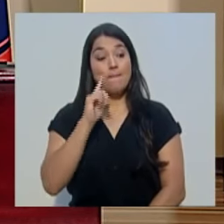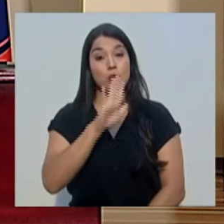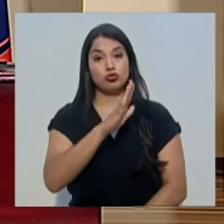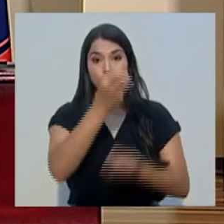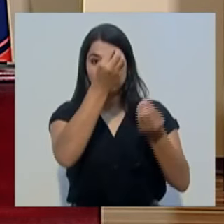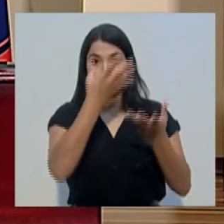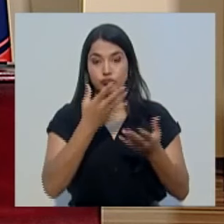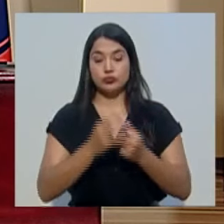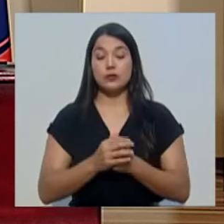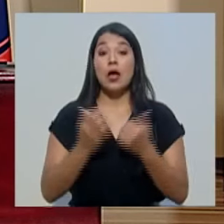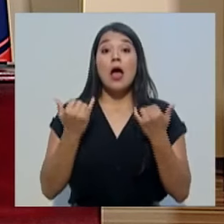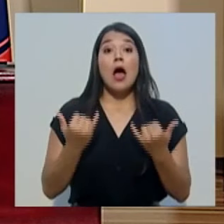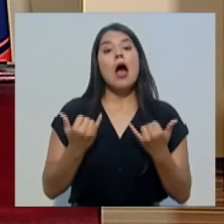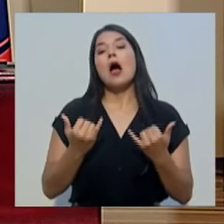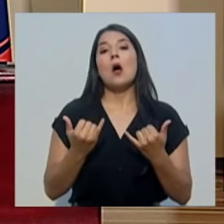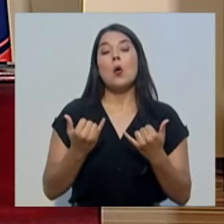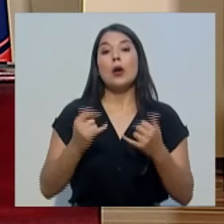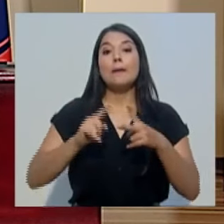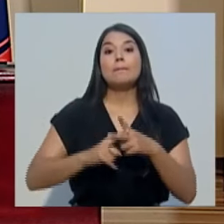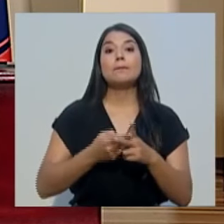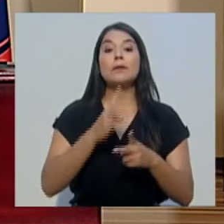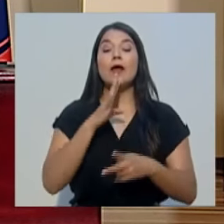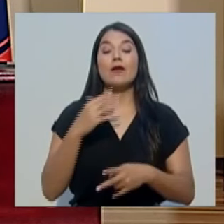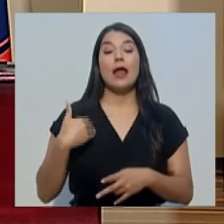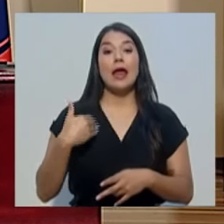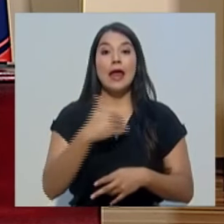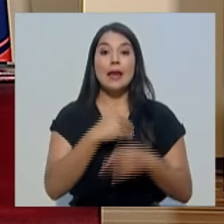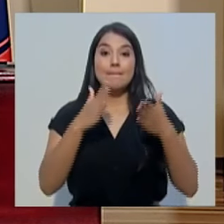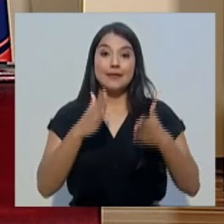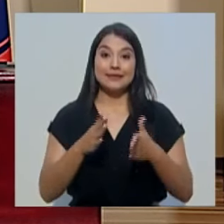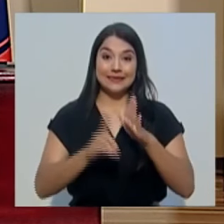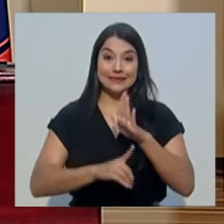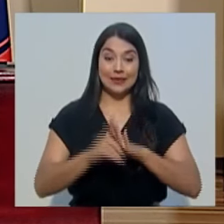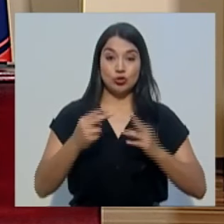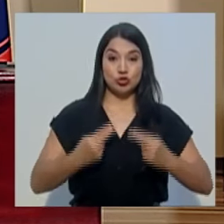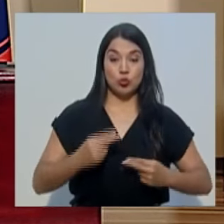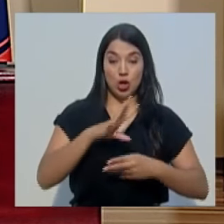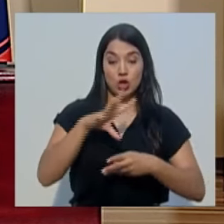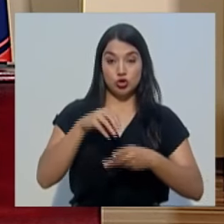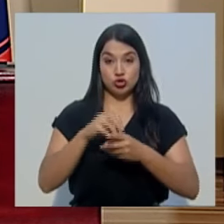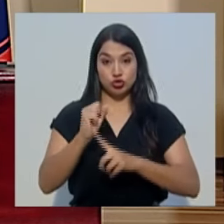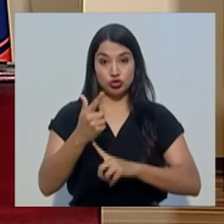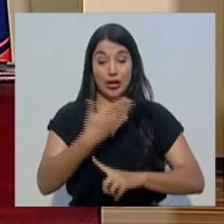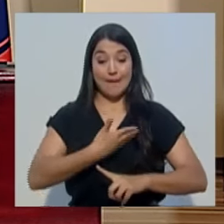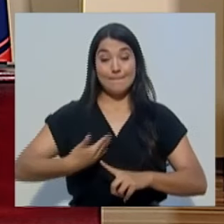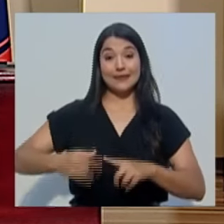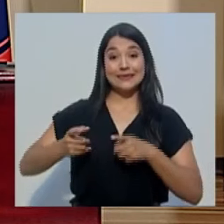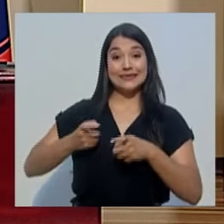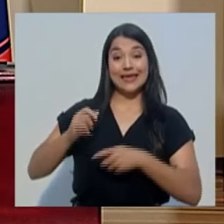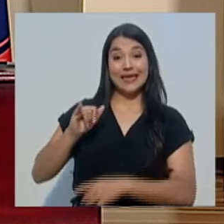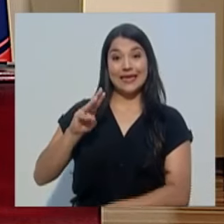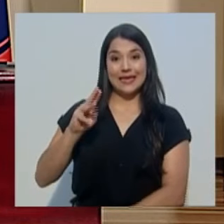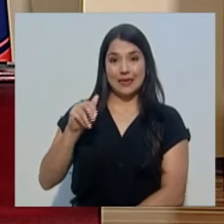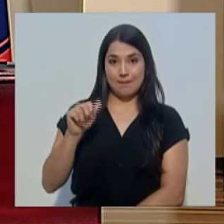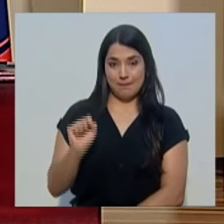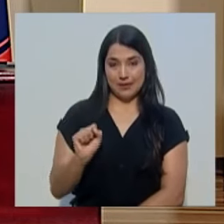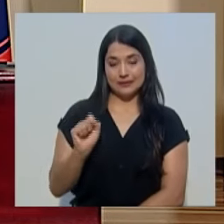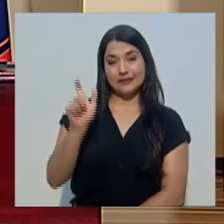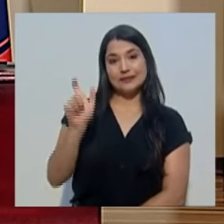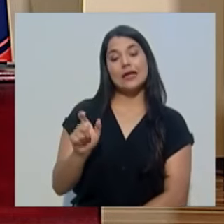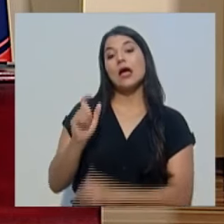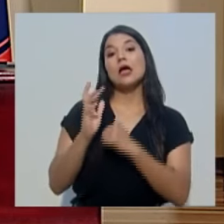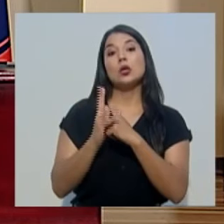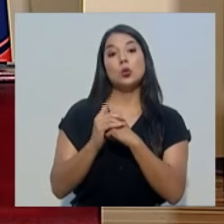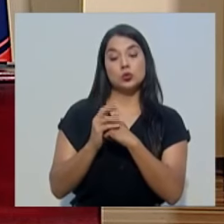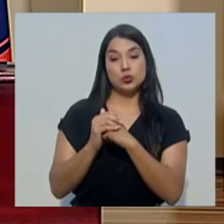ofrecido. A continuación, escucharemos al ministro de Desarrollo Humano e Inclusión Social y presidente ejecutivo de Limas, el